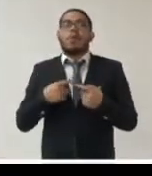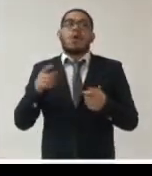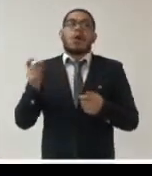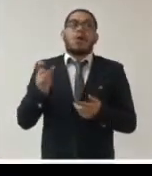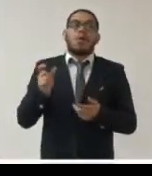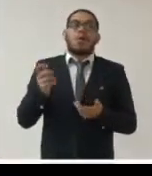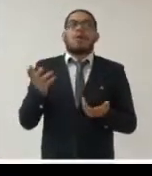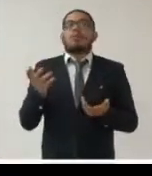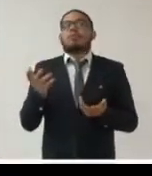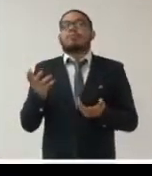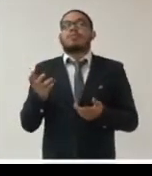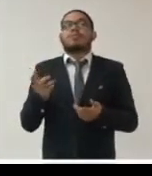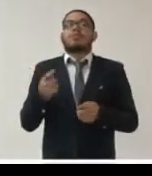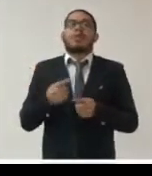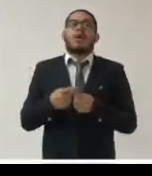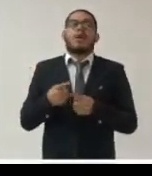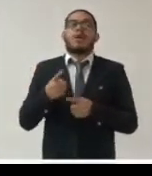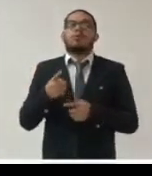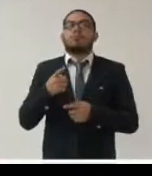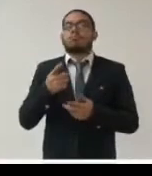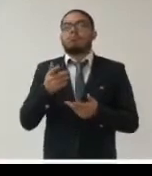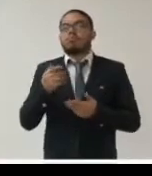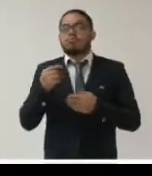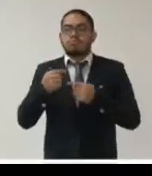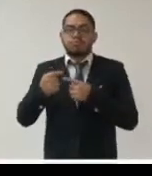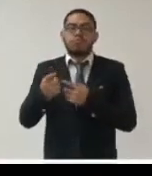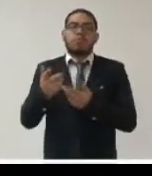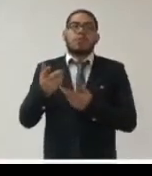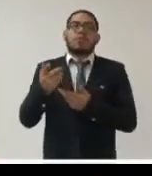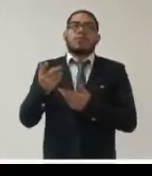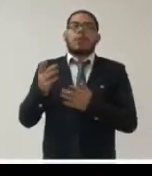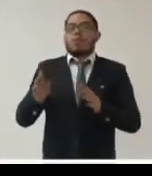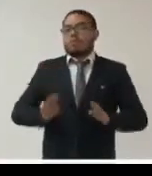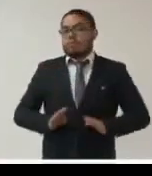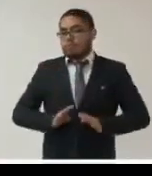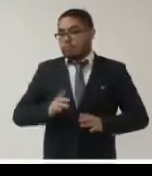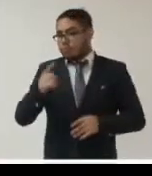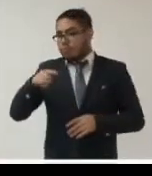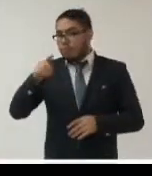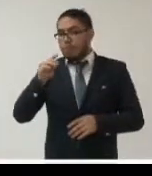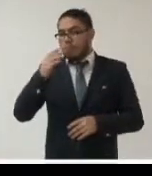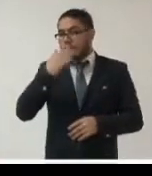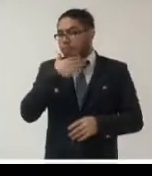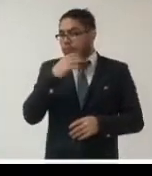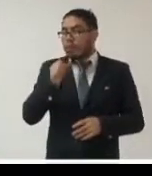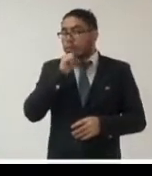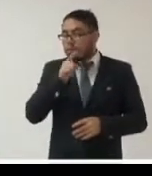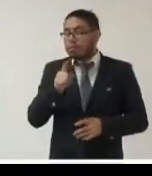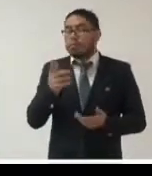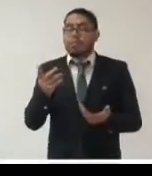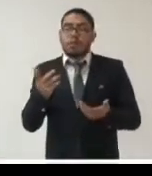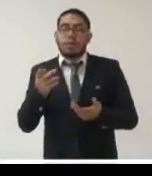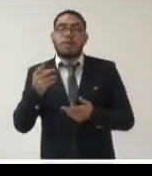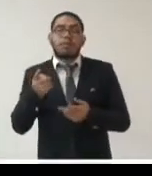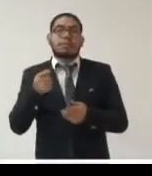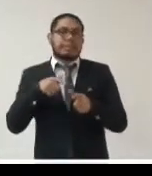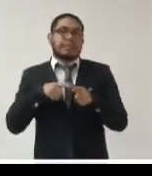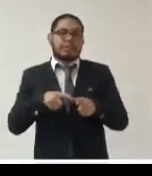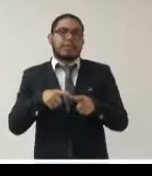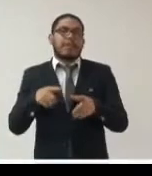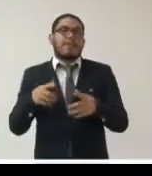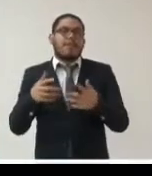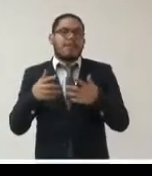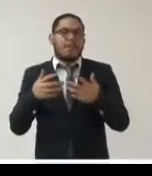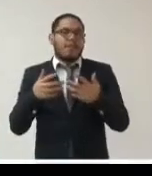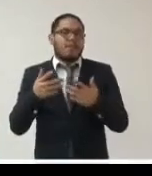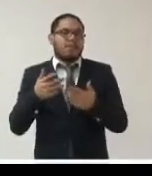a procedimientos recursos o capacidades hemos seguido funcionando pero hay